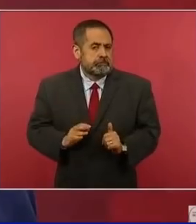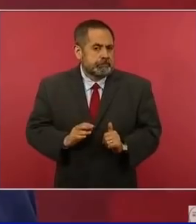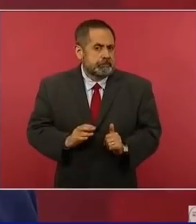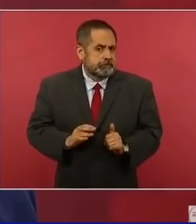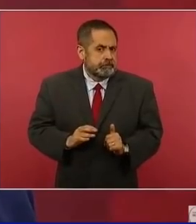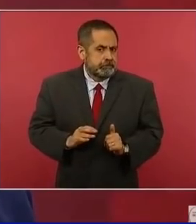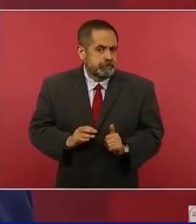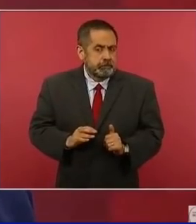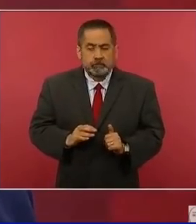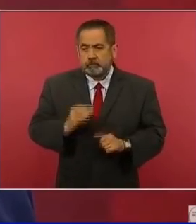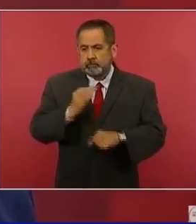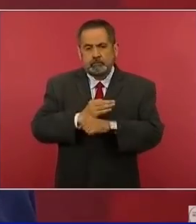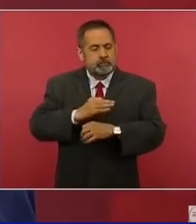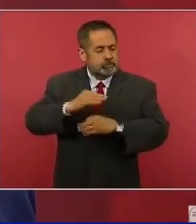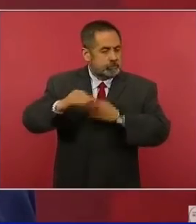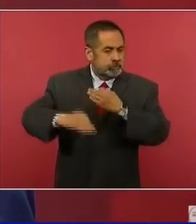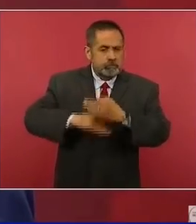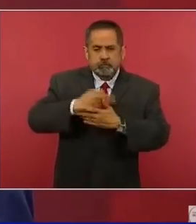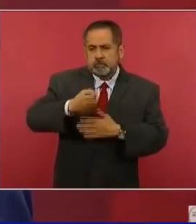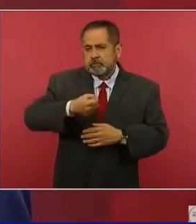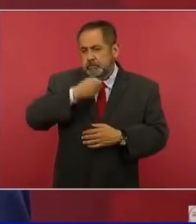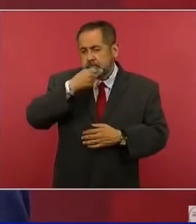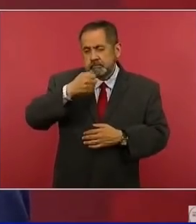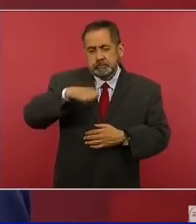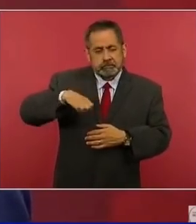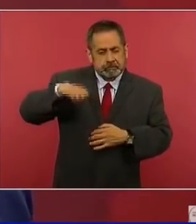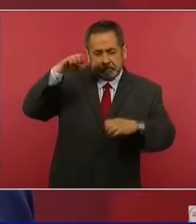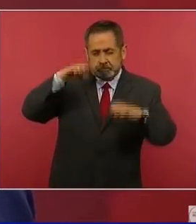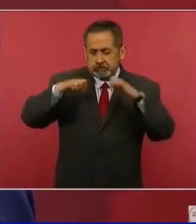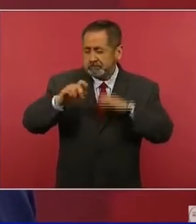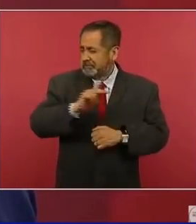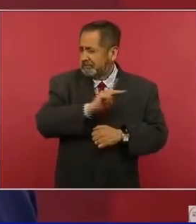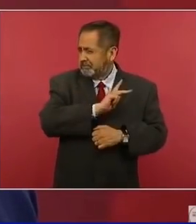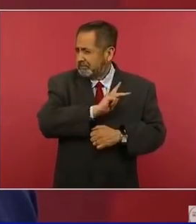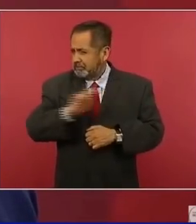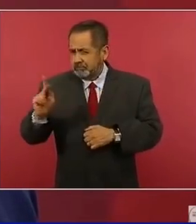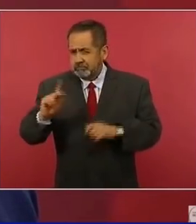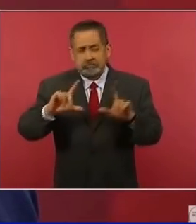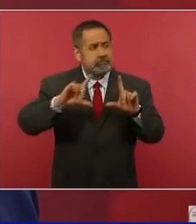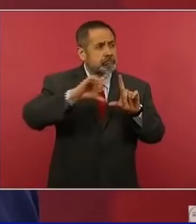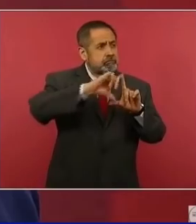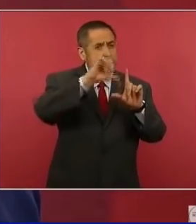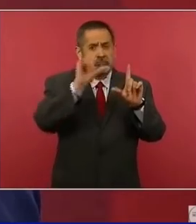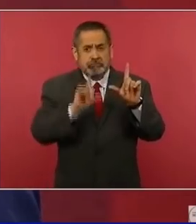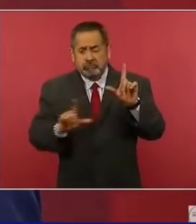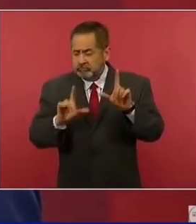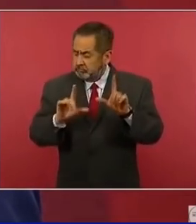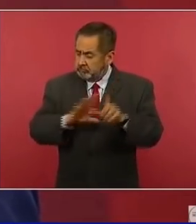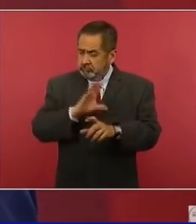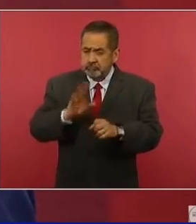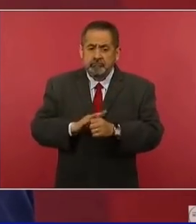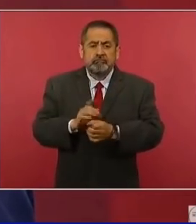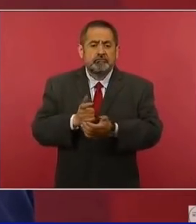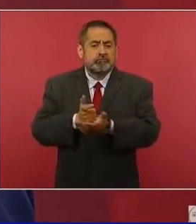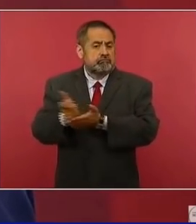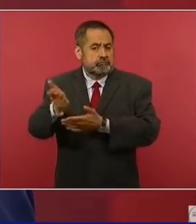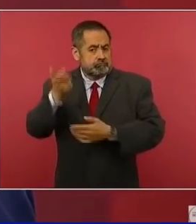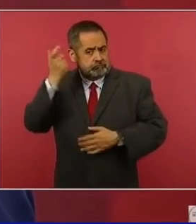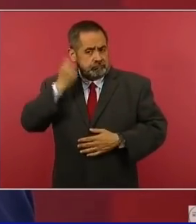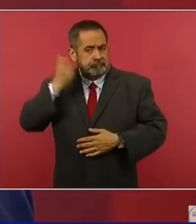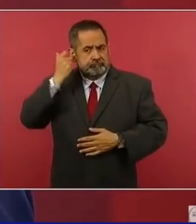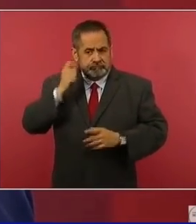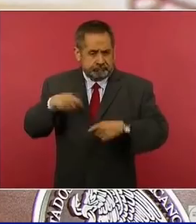sea universal, que todos reciban la pensión de adultos mayores, que ya esté en la Constitución,